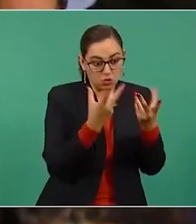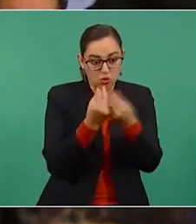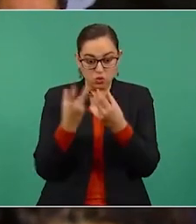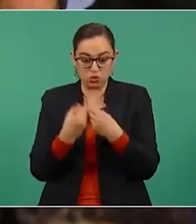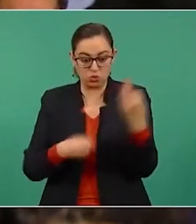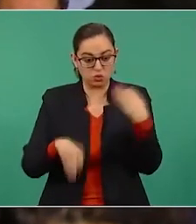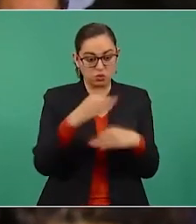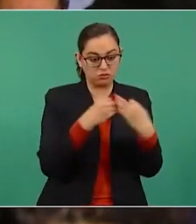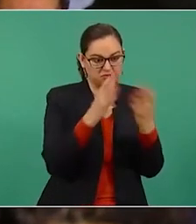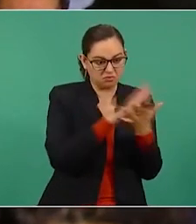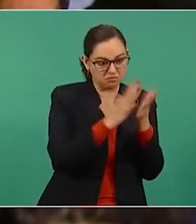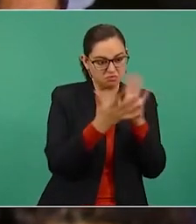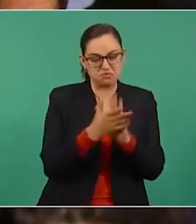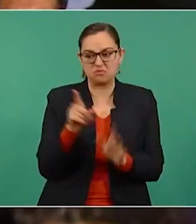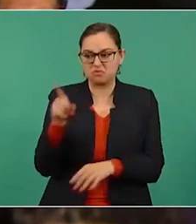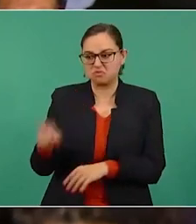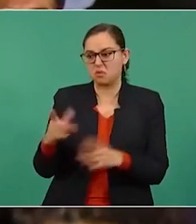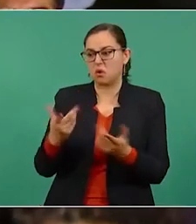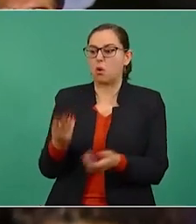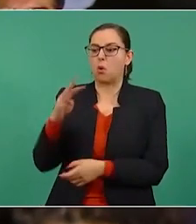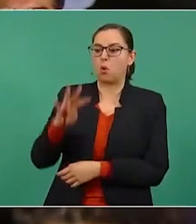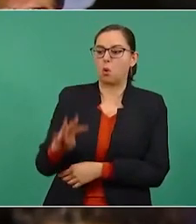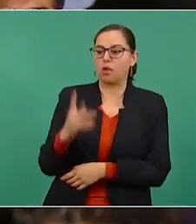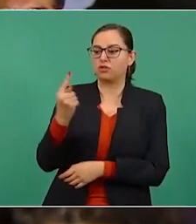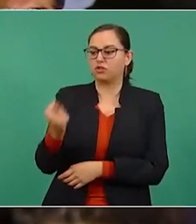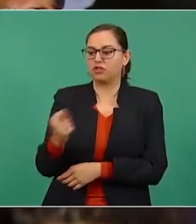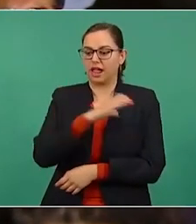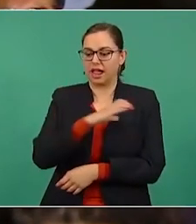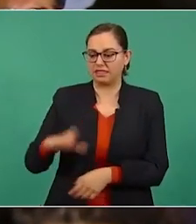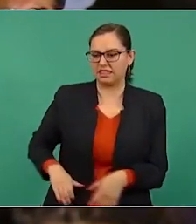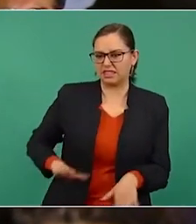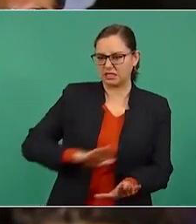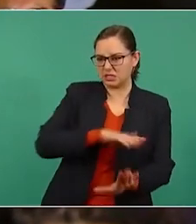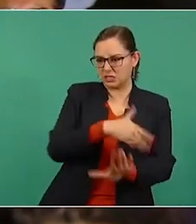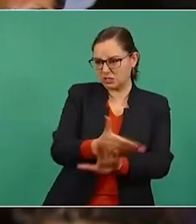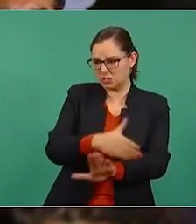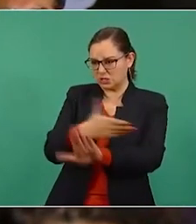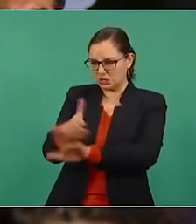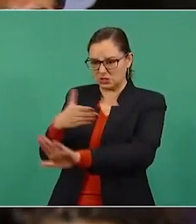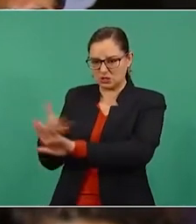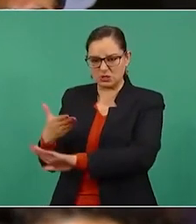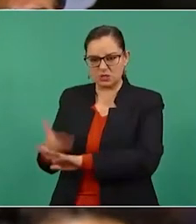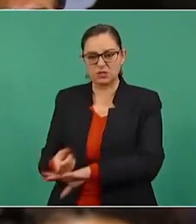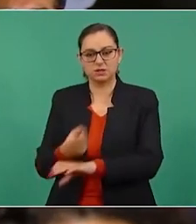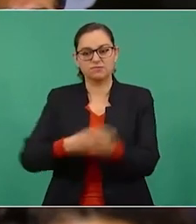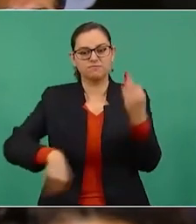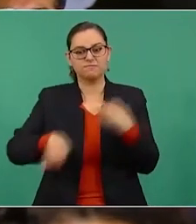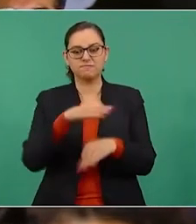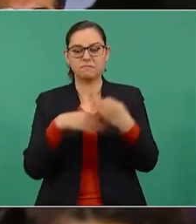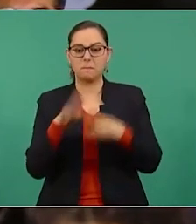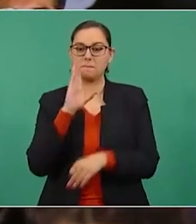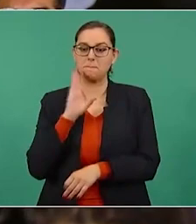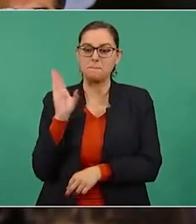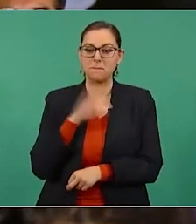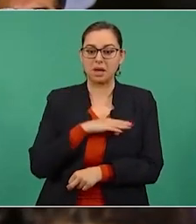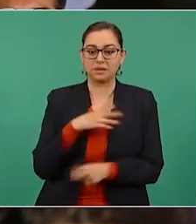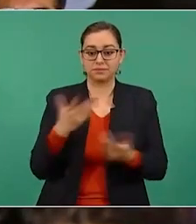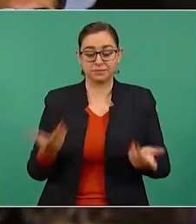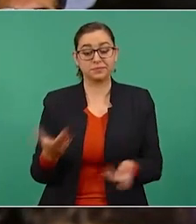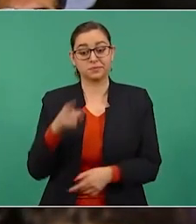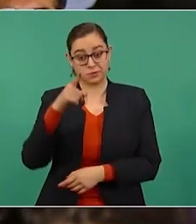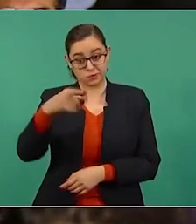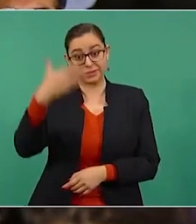candidatos afines a la Cuarta Transformación, entre otras muchas vilezas, son, por supuesto, historias que usted